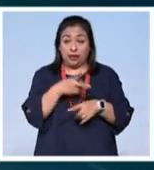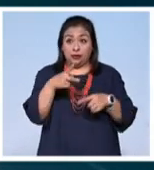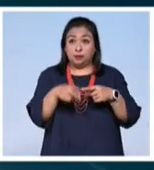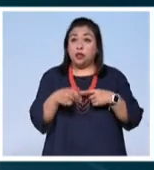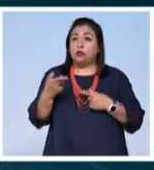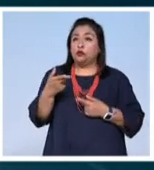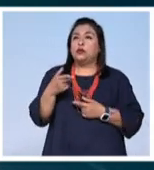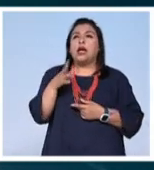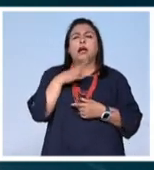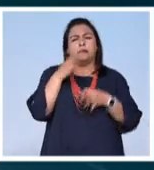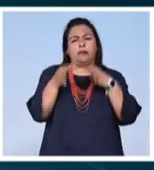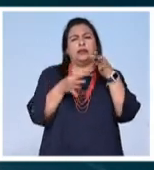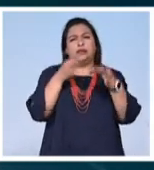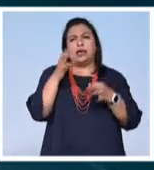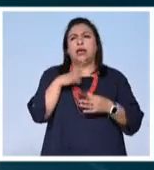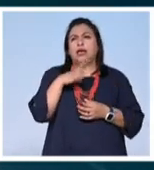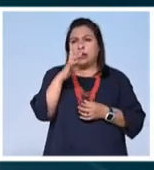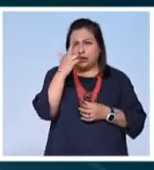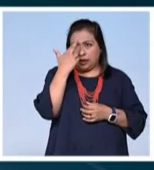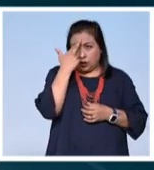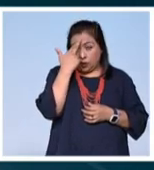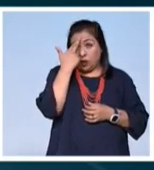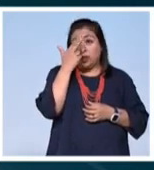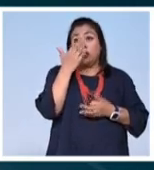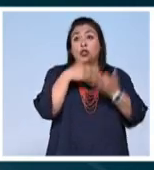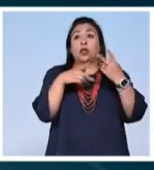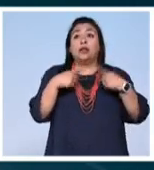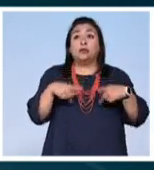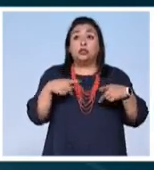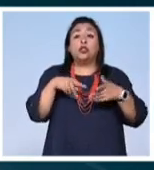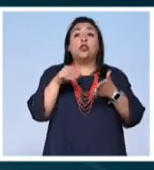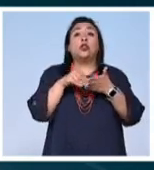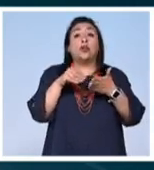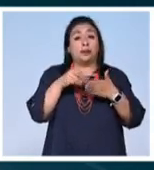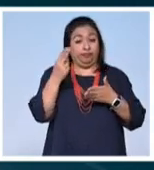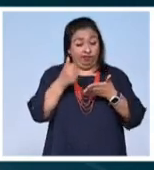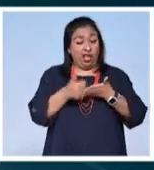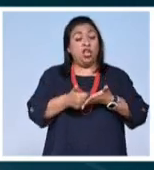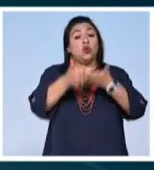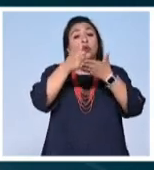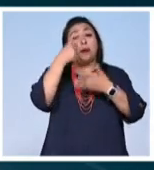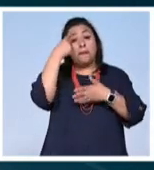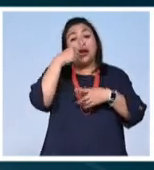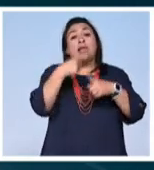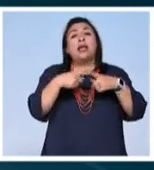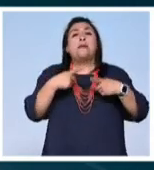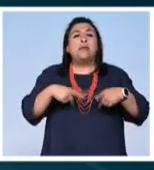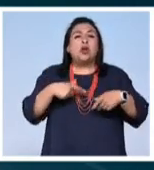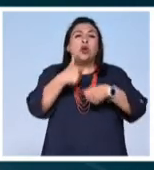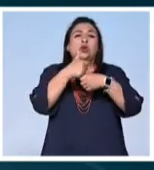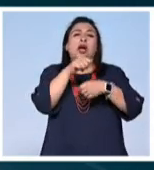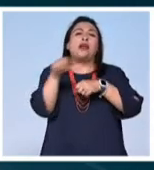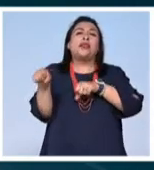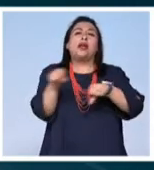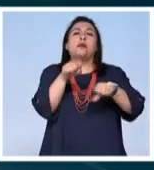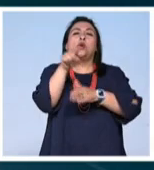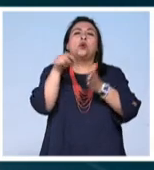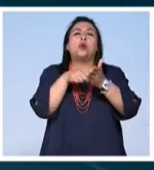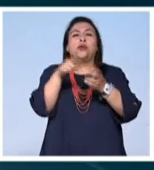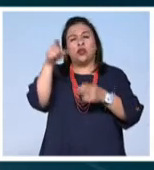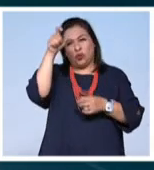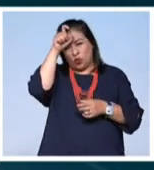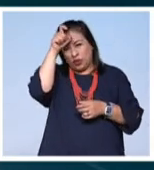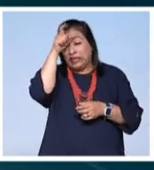pausa, Toño, tenemos un mensaje. Les vamos a recordar que a todo nuestro público que todavía se requiere ayuda para los damnificados por el terremoto en Turquía.